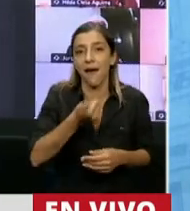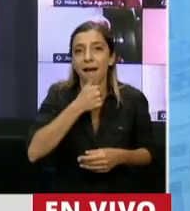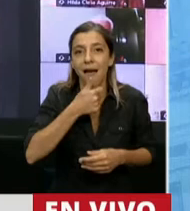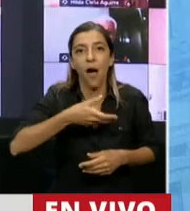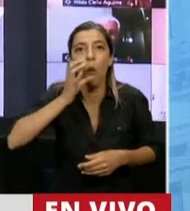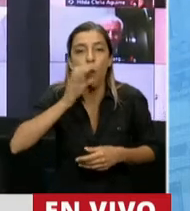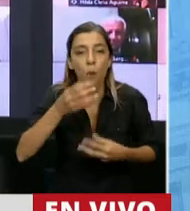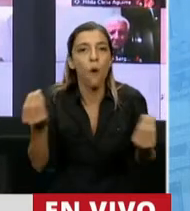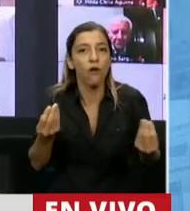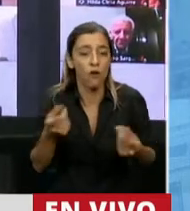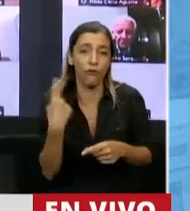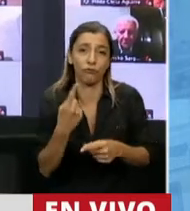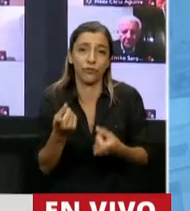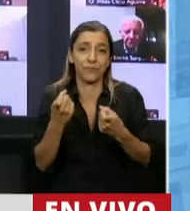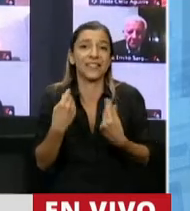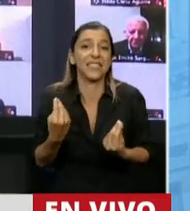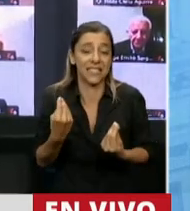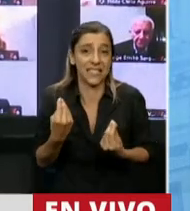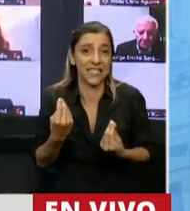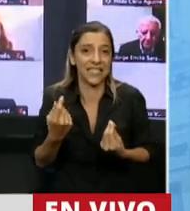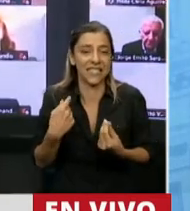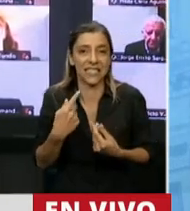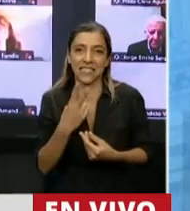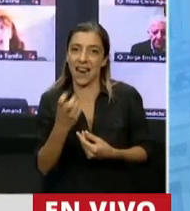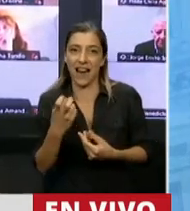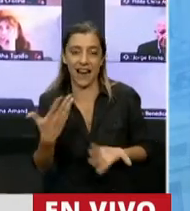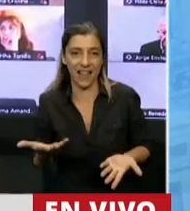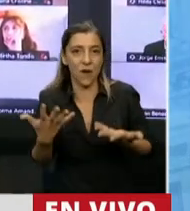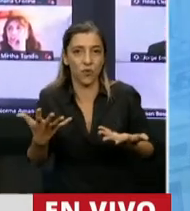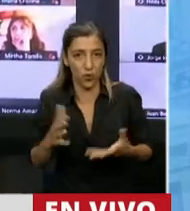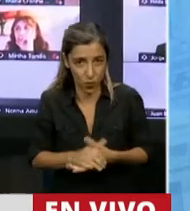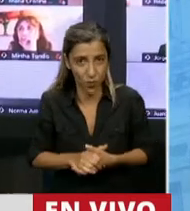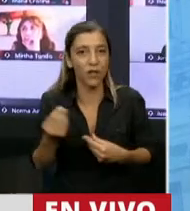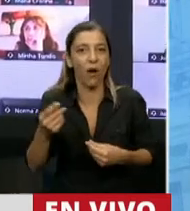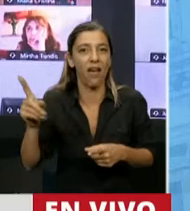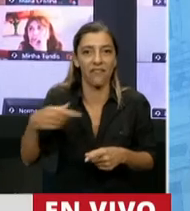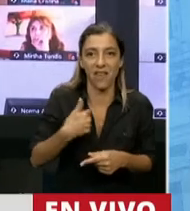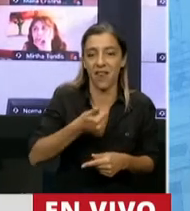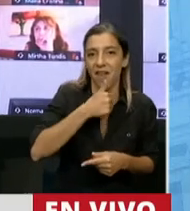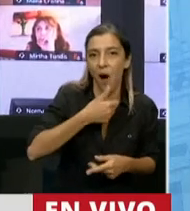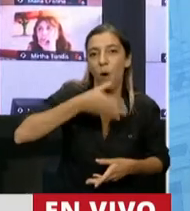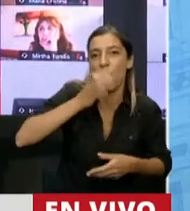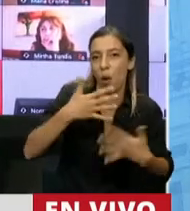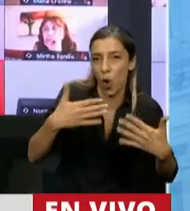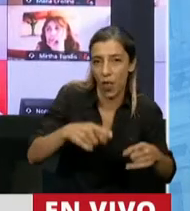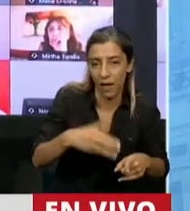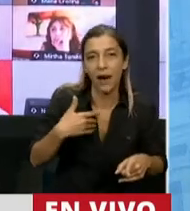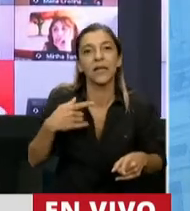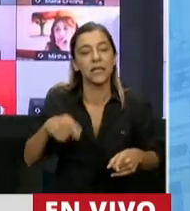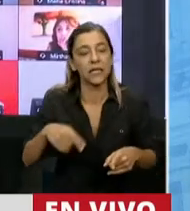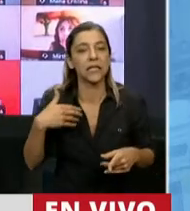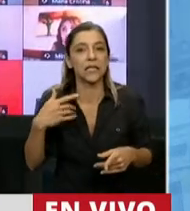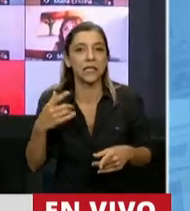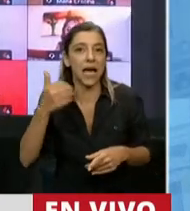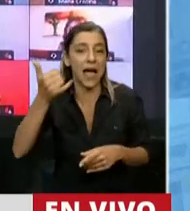potable se necesita energía eléctrica de forma cuantiosa. Tal es así que AISA es la cuarta empresa consumida de la electricidad del